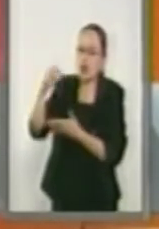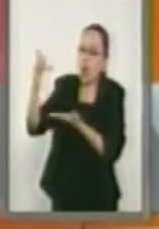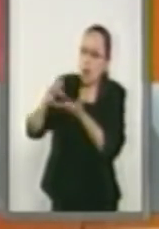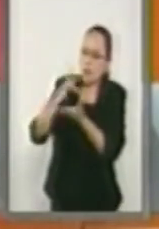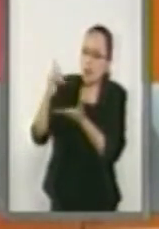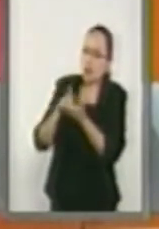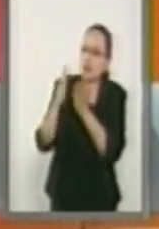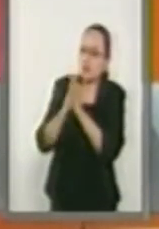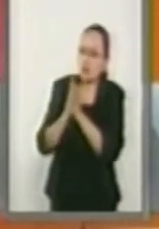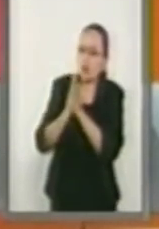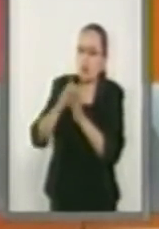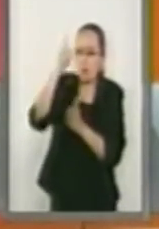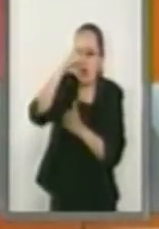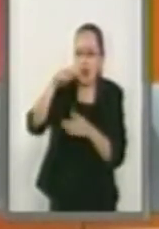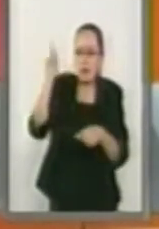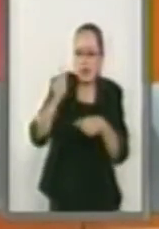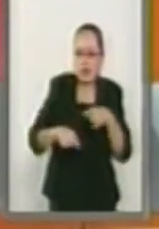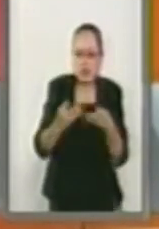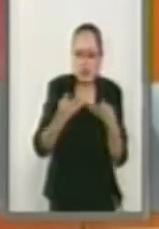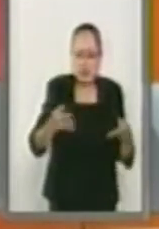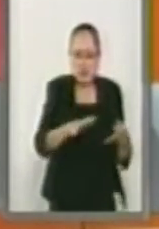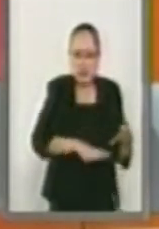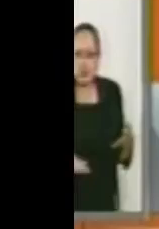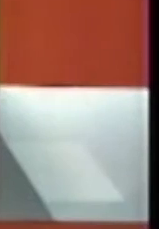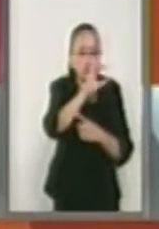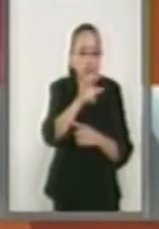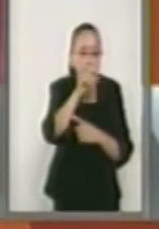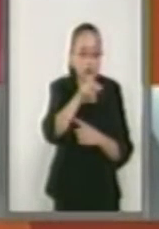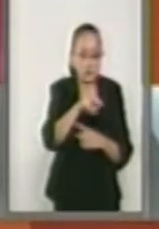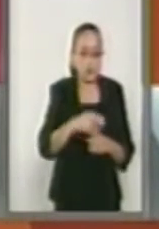si usted fue el que les quitó esos derechos.